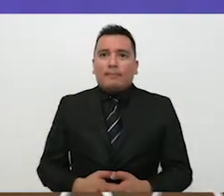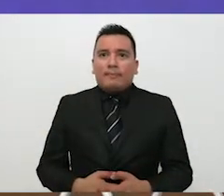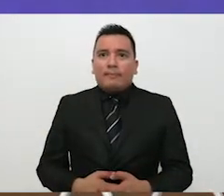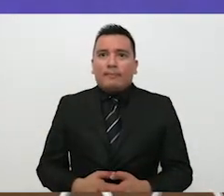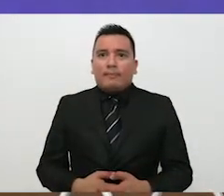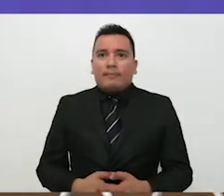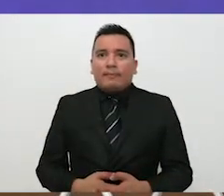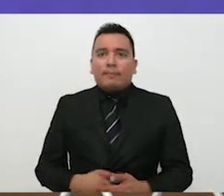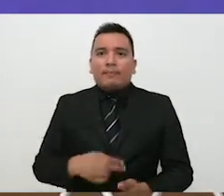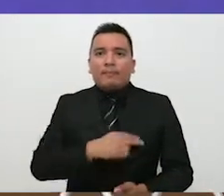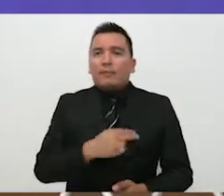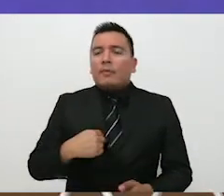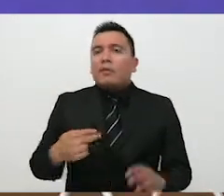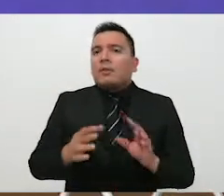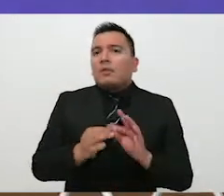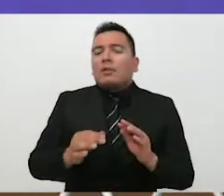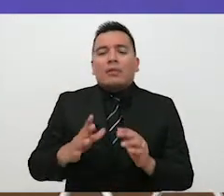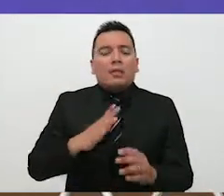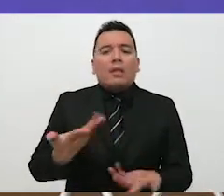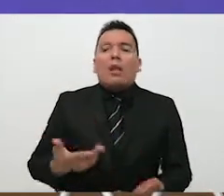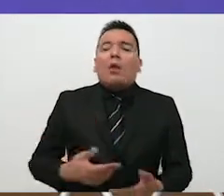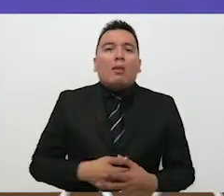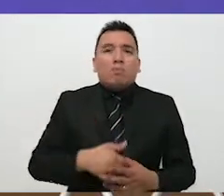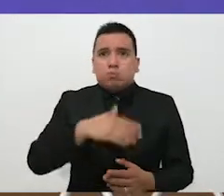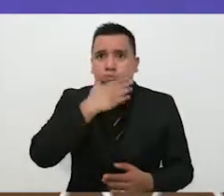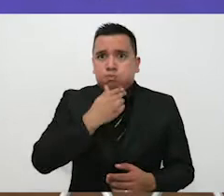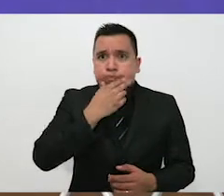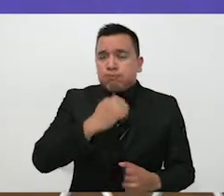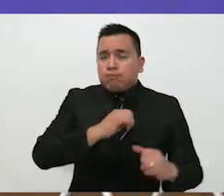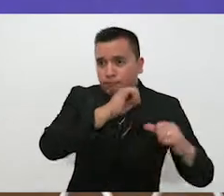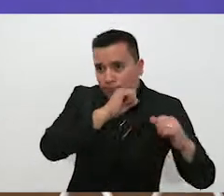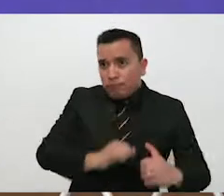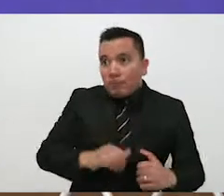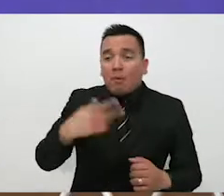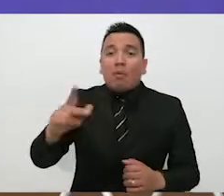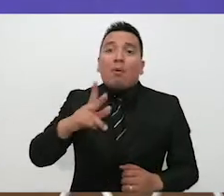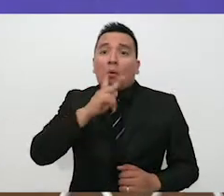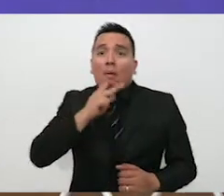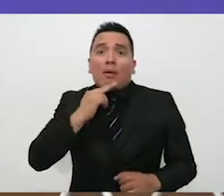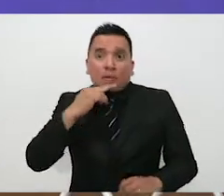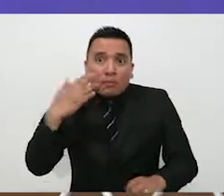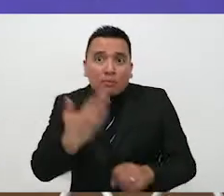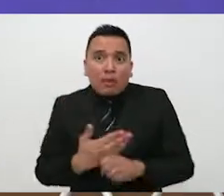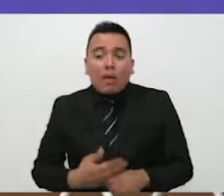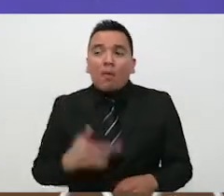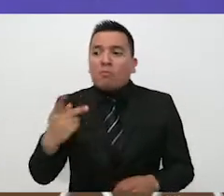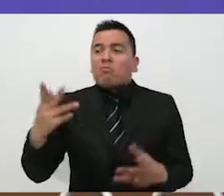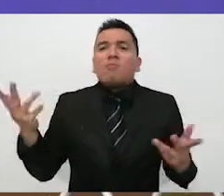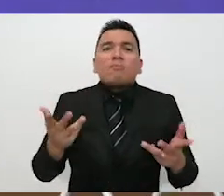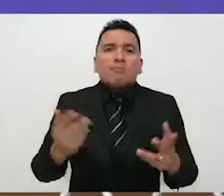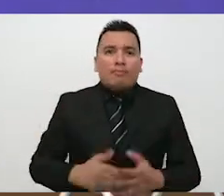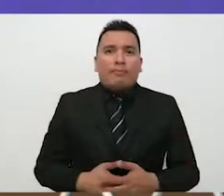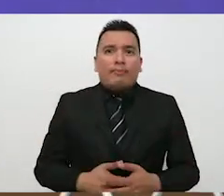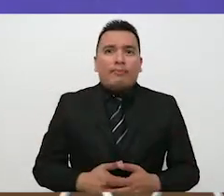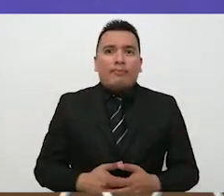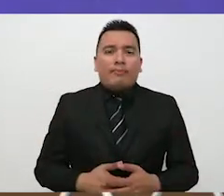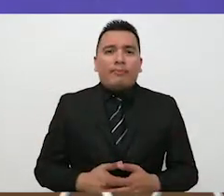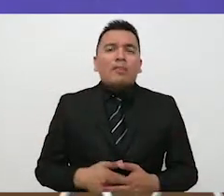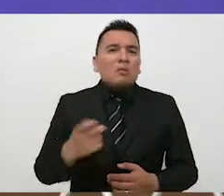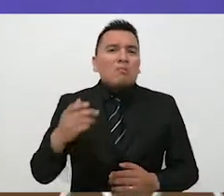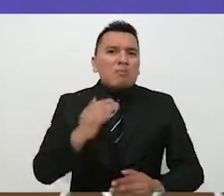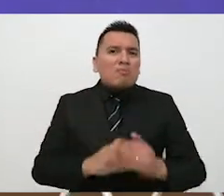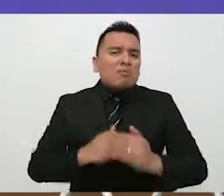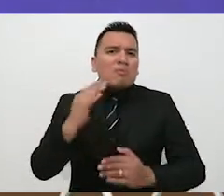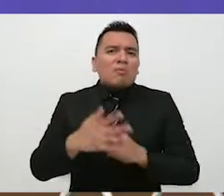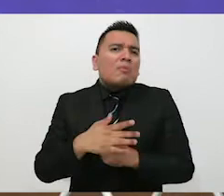Hablamos de nuevas masculinidades, de paternidades, de responsabilidades compartidas. Y ha tenido mucho éxito